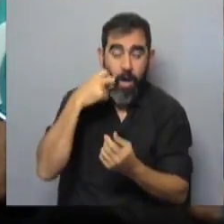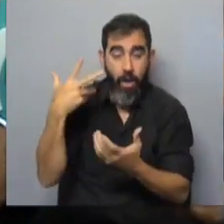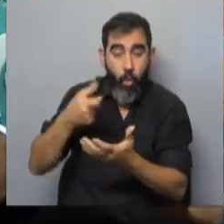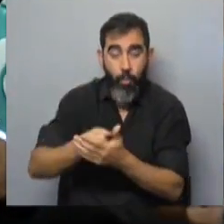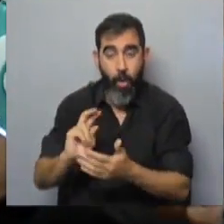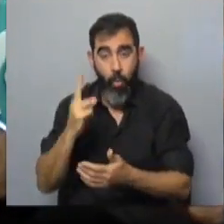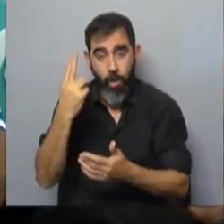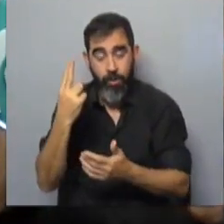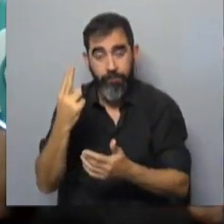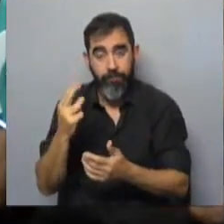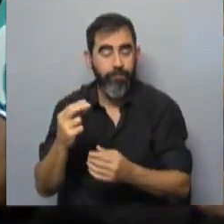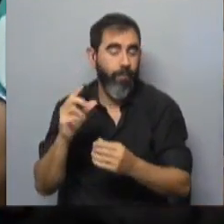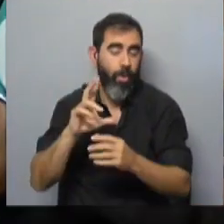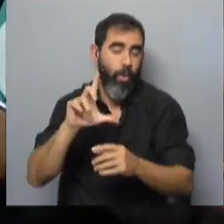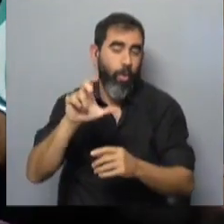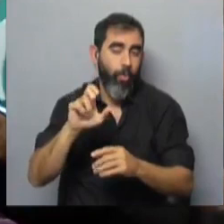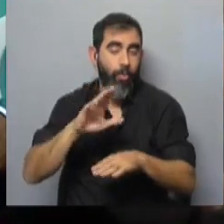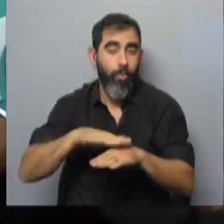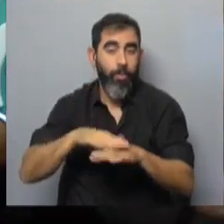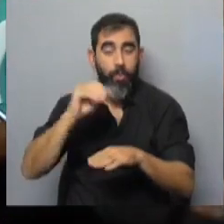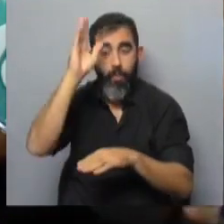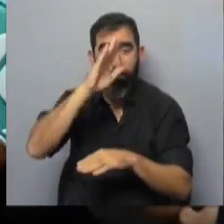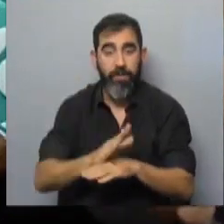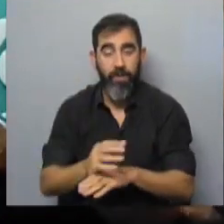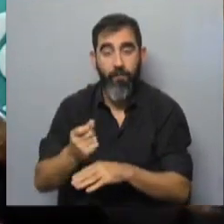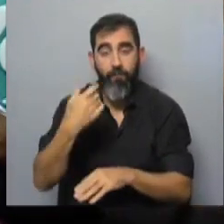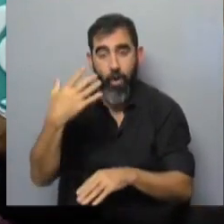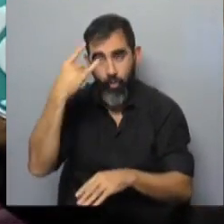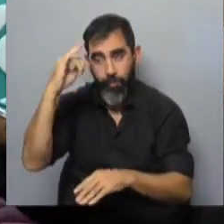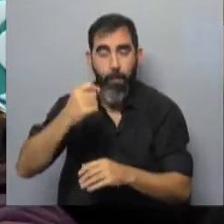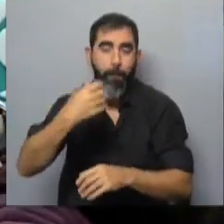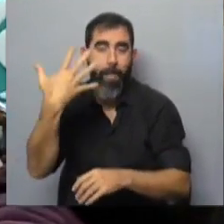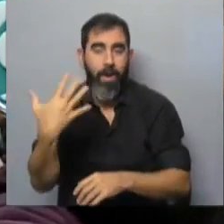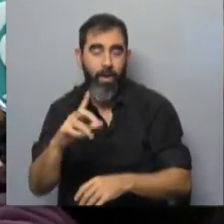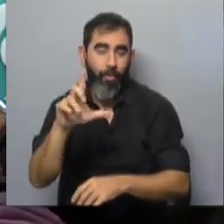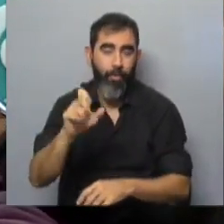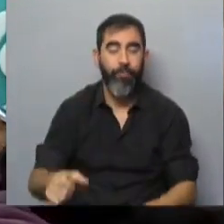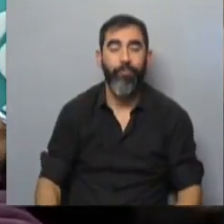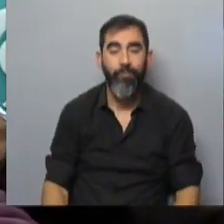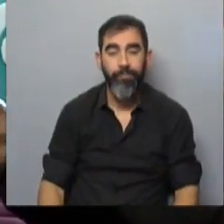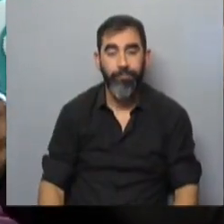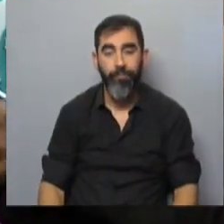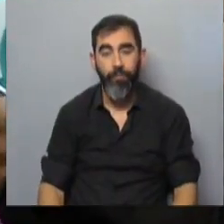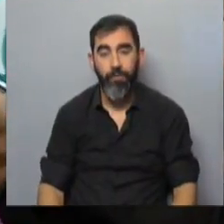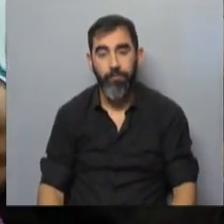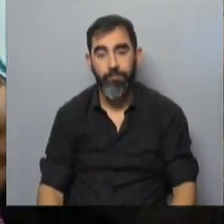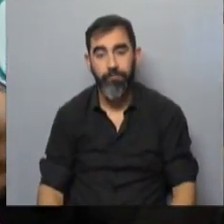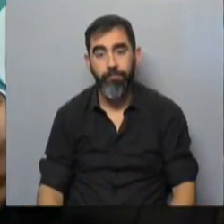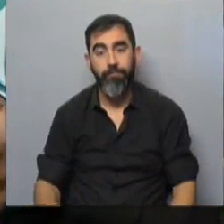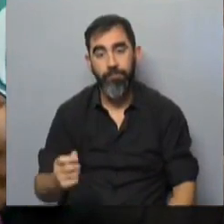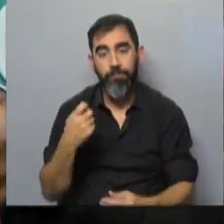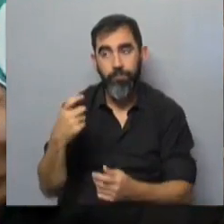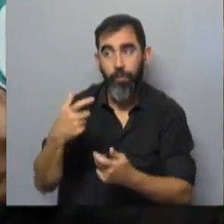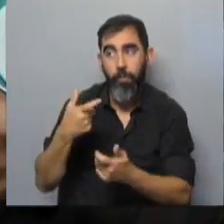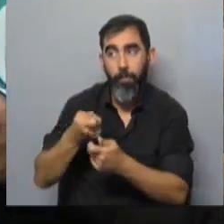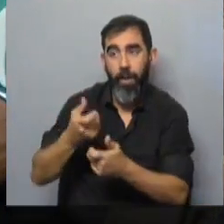Uruguay, automáticamente lo que ocurre es que el precio en Brasil del ganado empiece a subir. Y por lo tanto también ahí tenemos costos